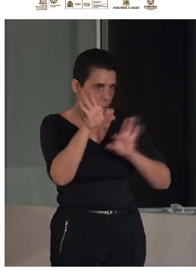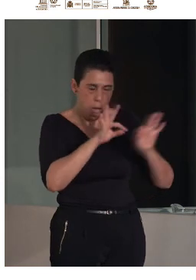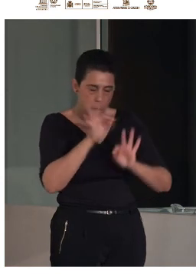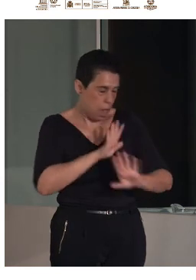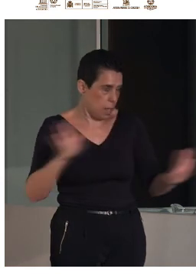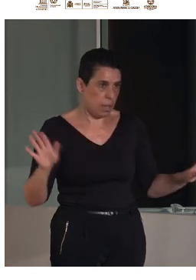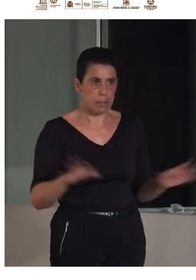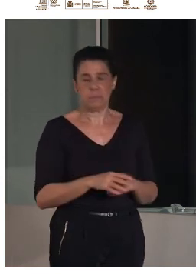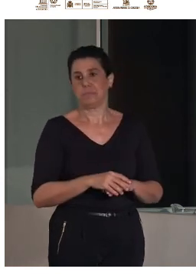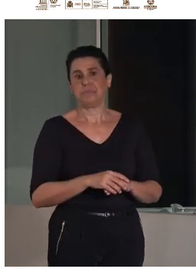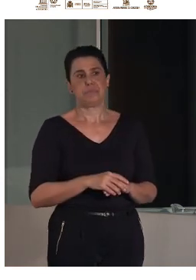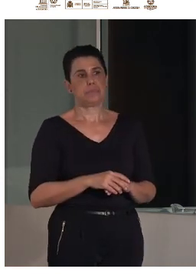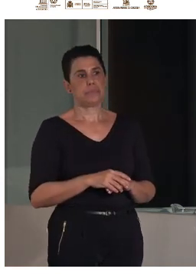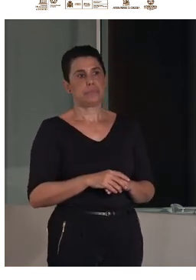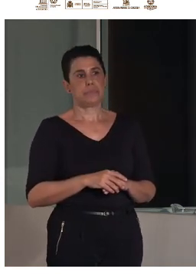gracias